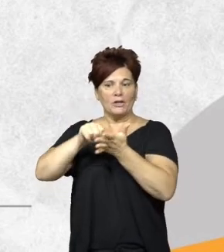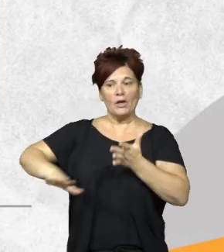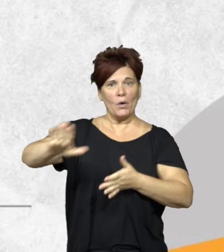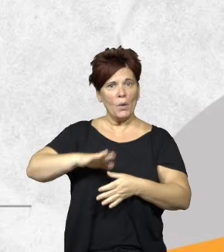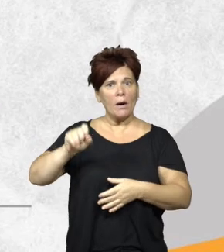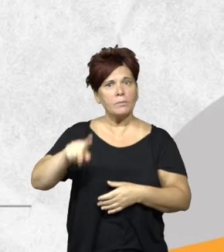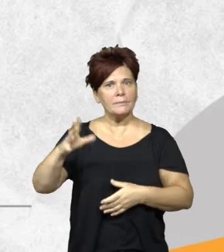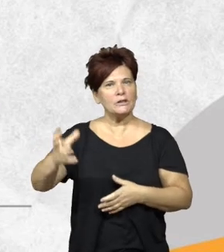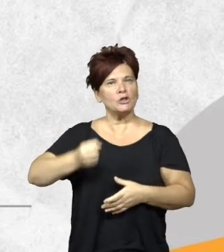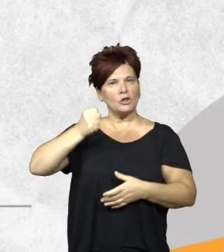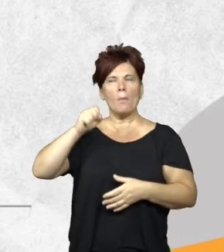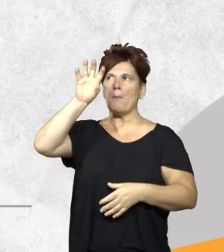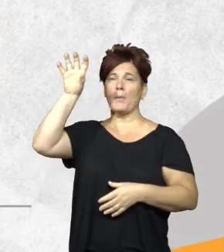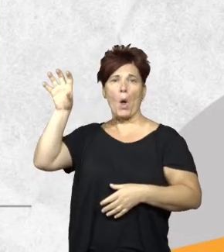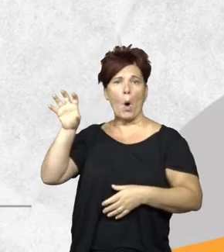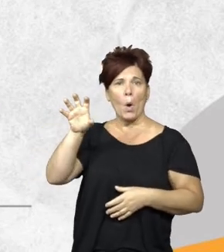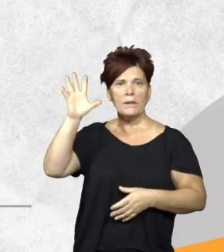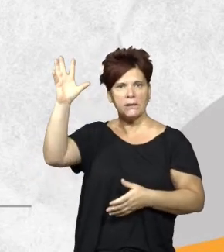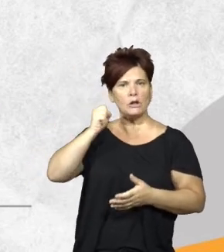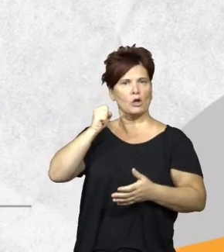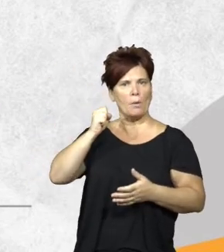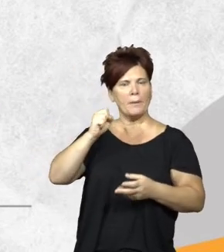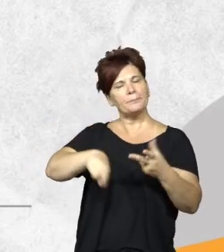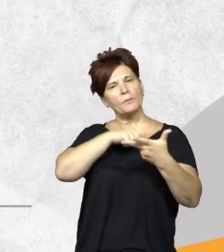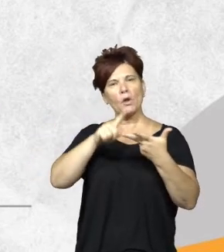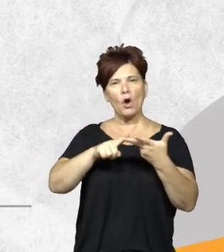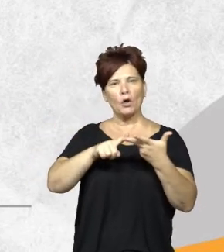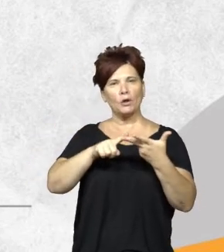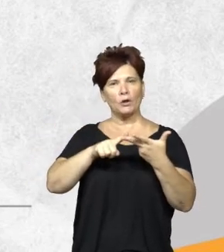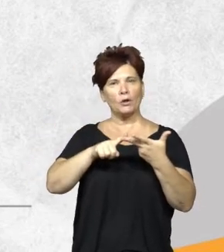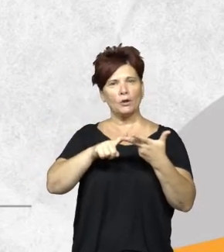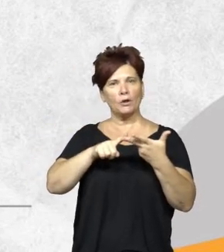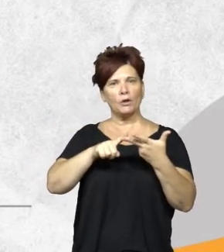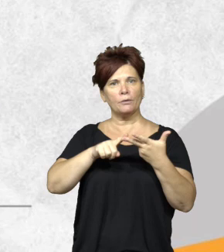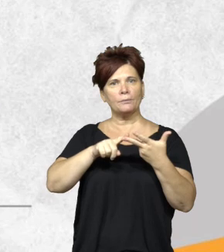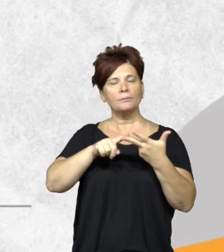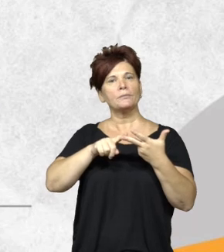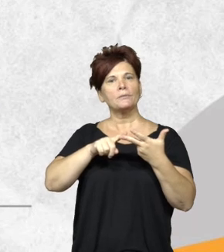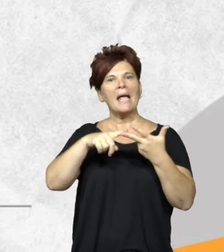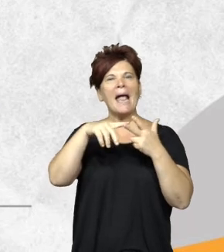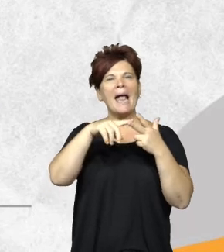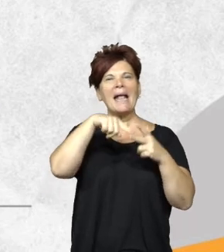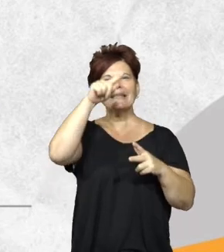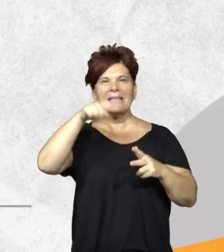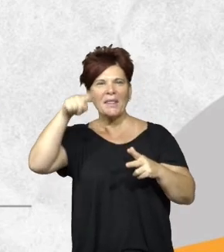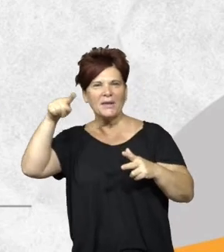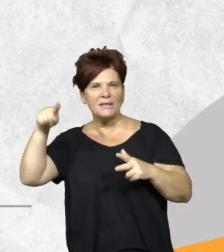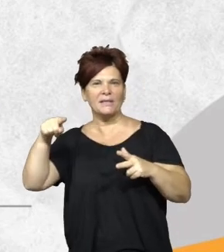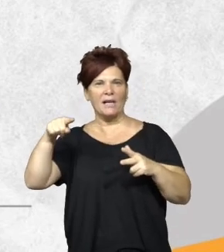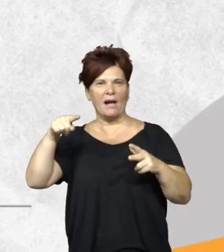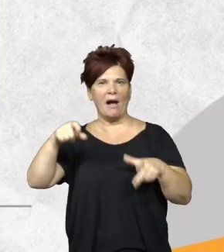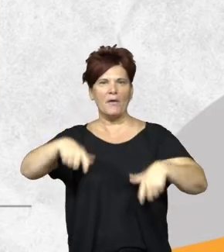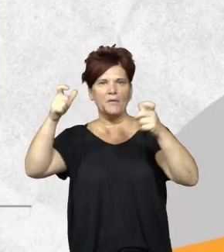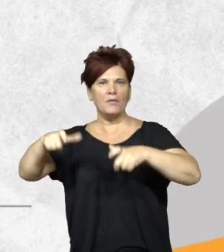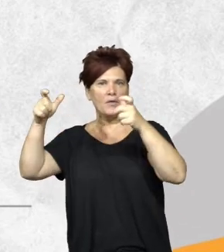toman en todas las provincias otro de los componentes es el de estadística forestal que ahí tenemos